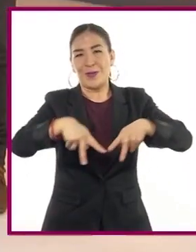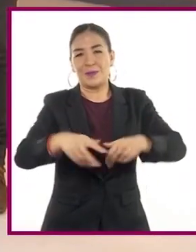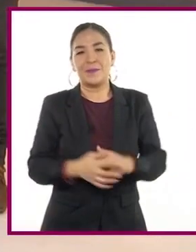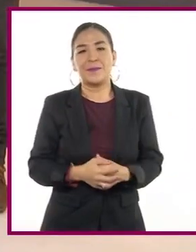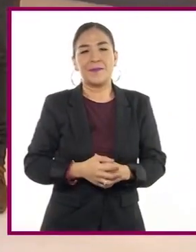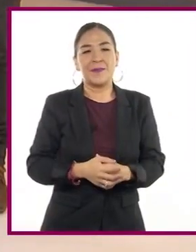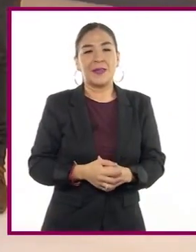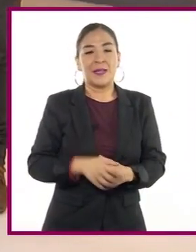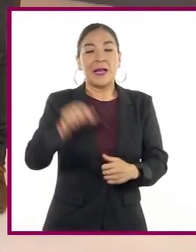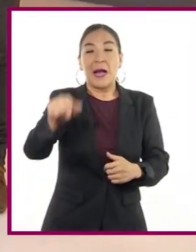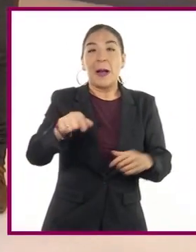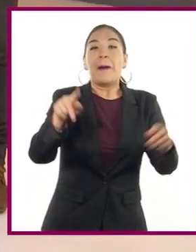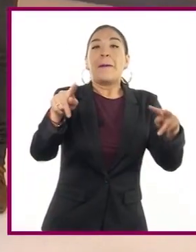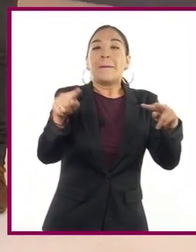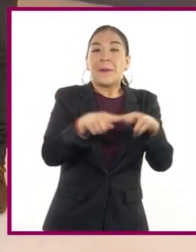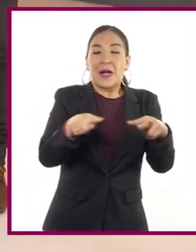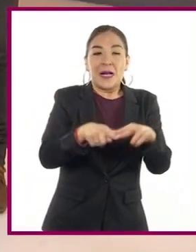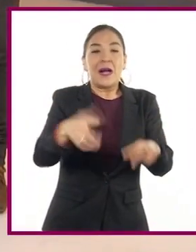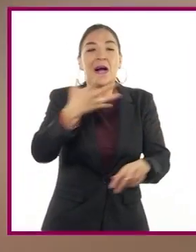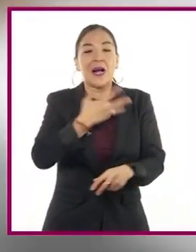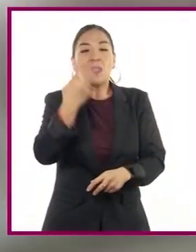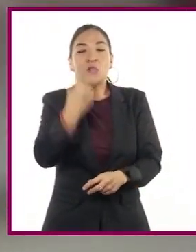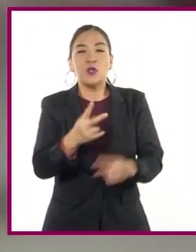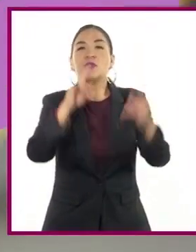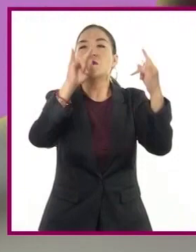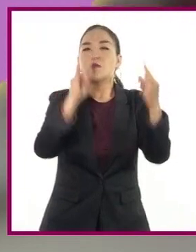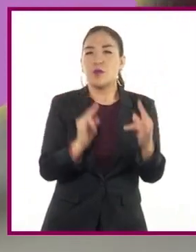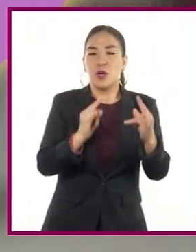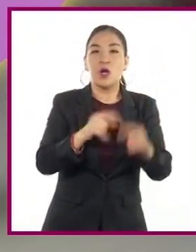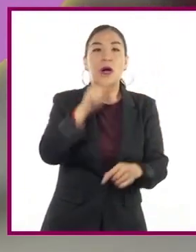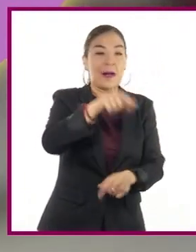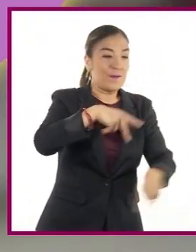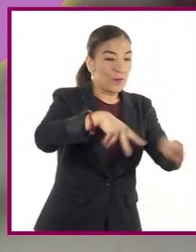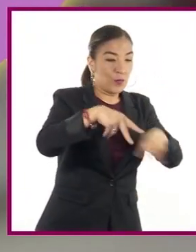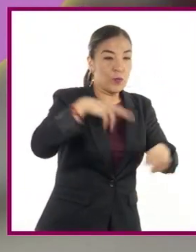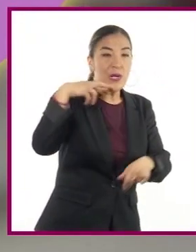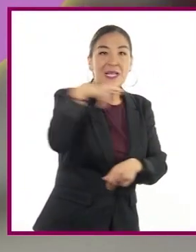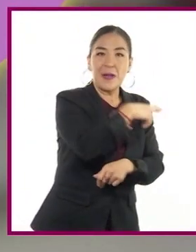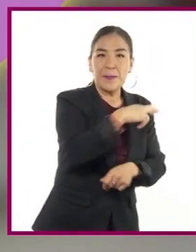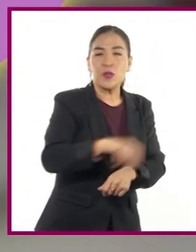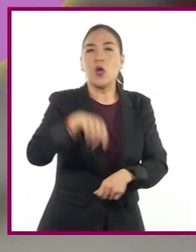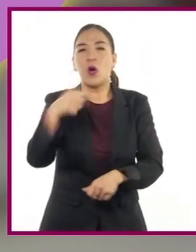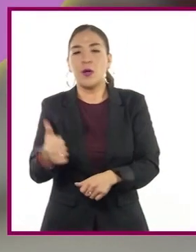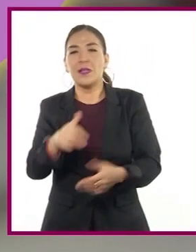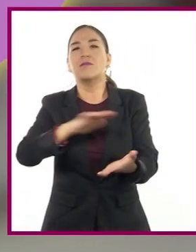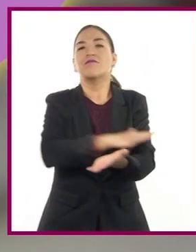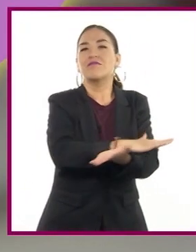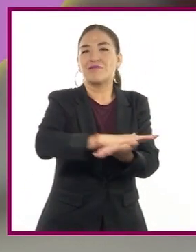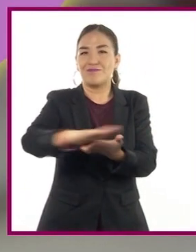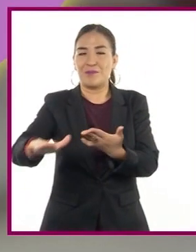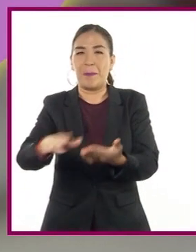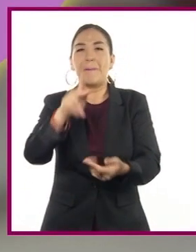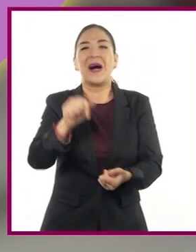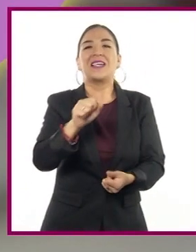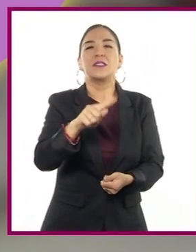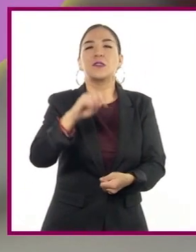Y en el parque hay dos canchas, una de fútbol rápido y otra de pasto sintético.